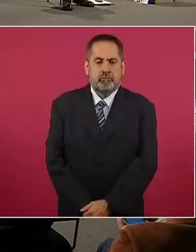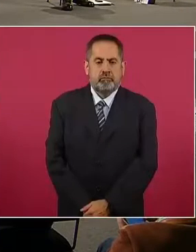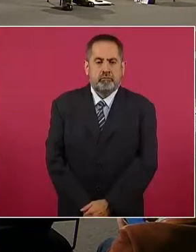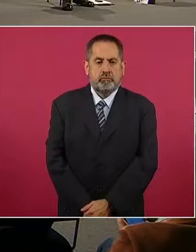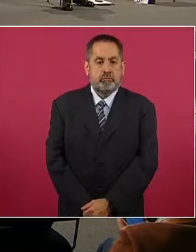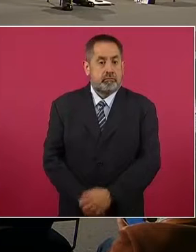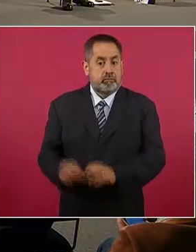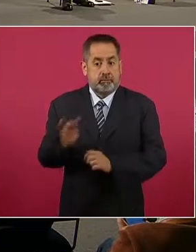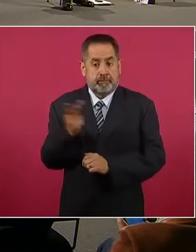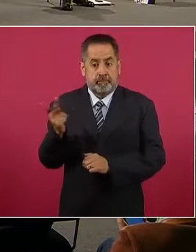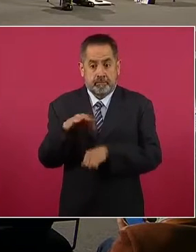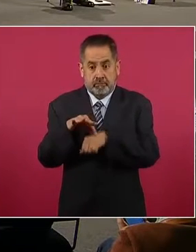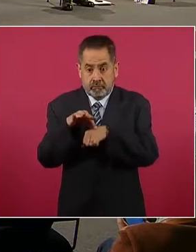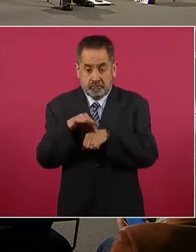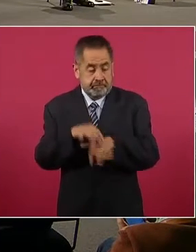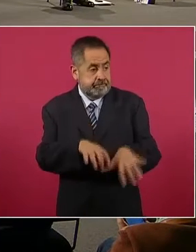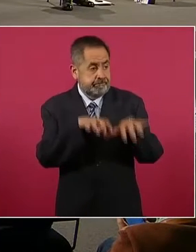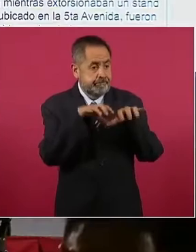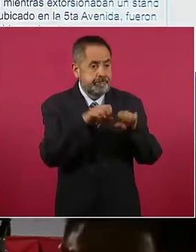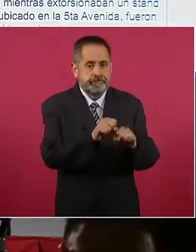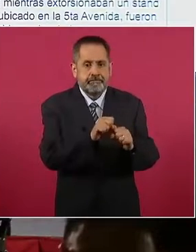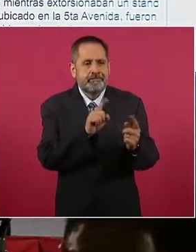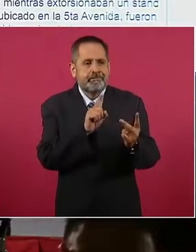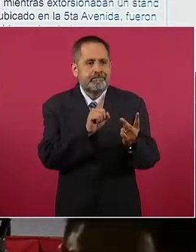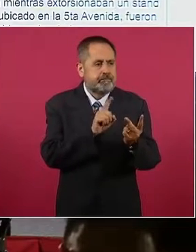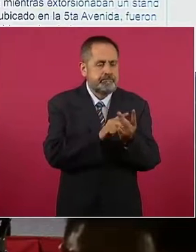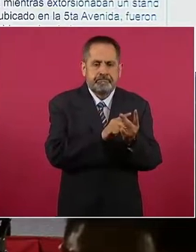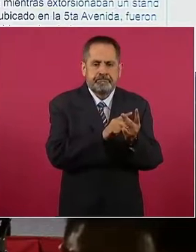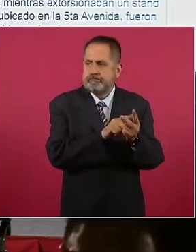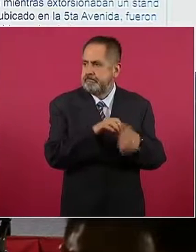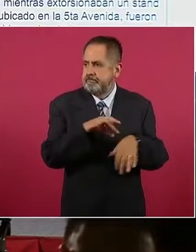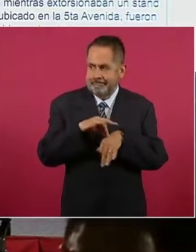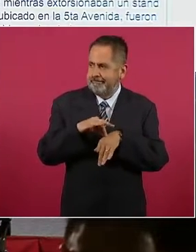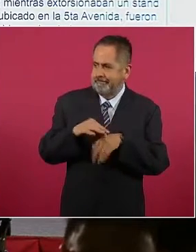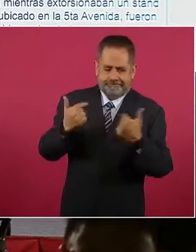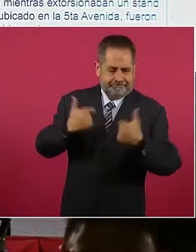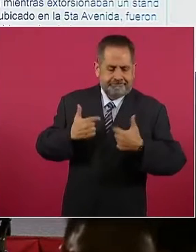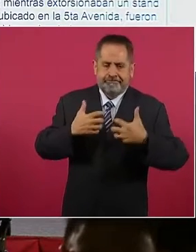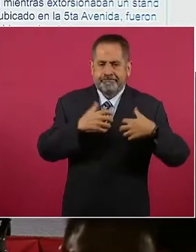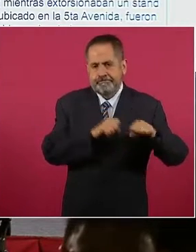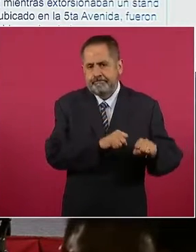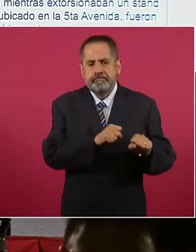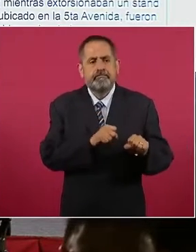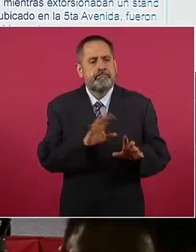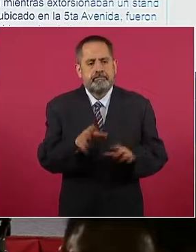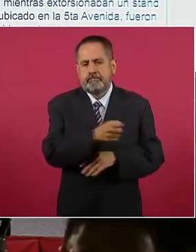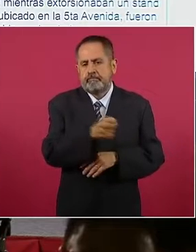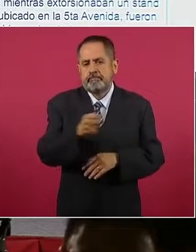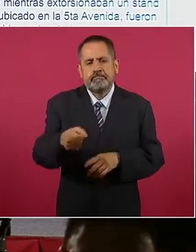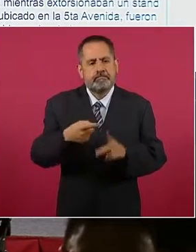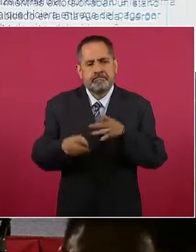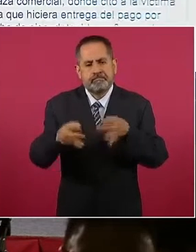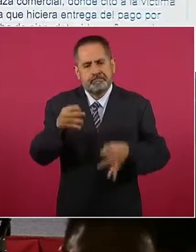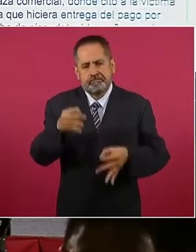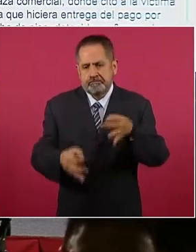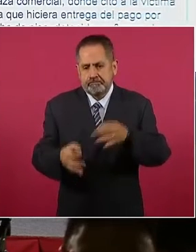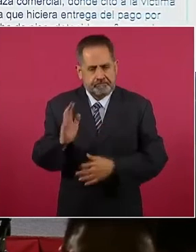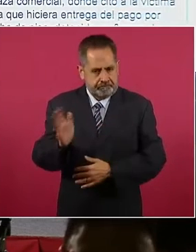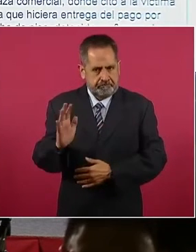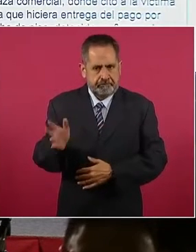un stand de Tours, ubicado en la Quinta Avenida, ya están vinculados a proceso penal. Siguiente.